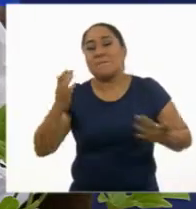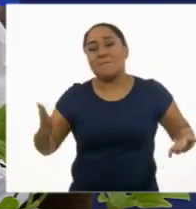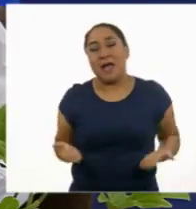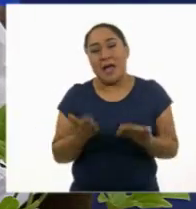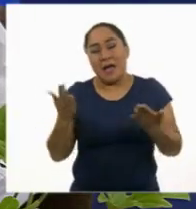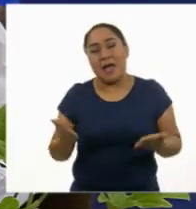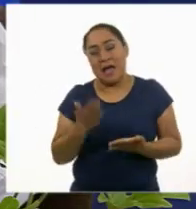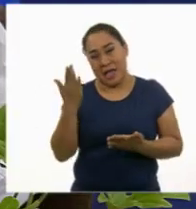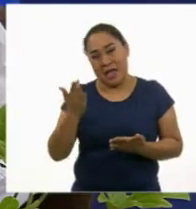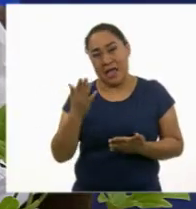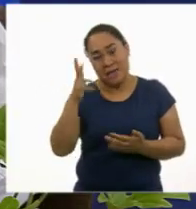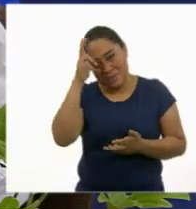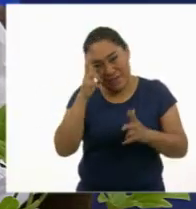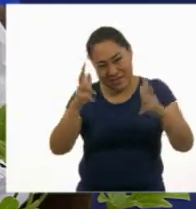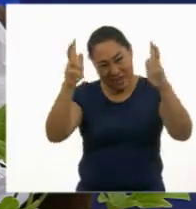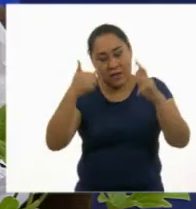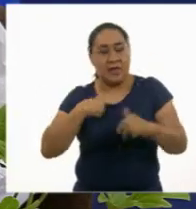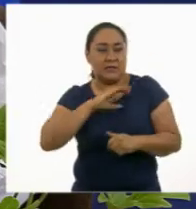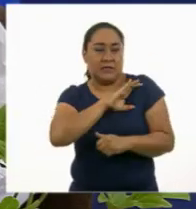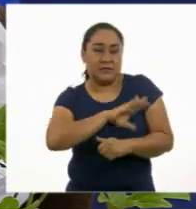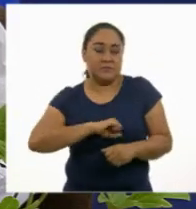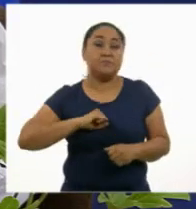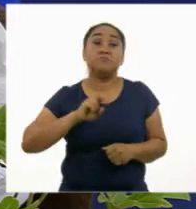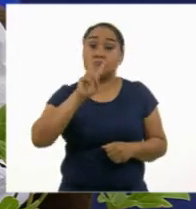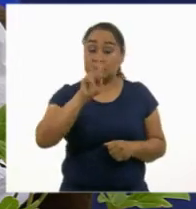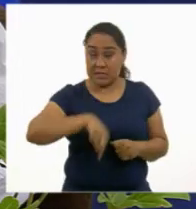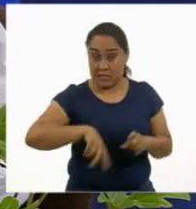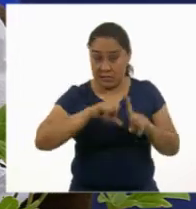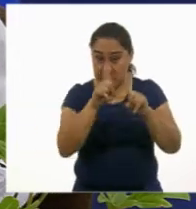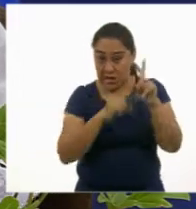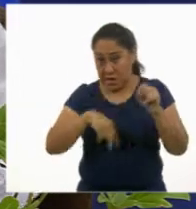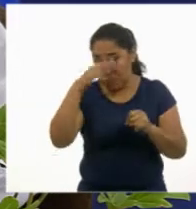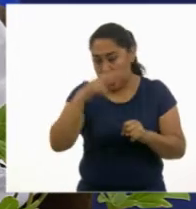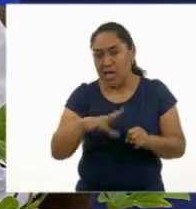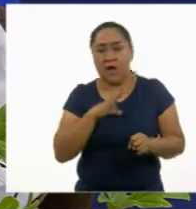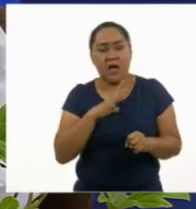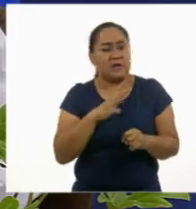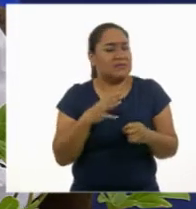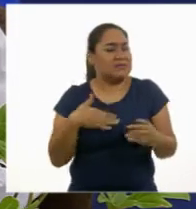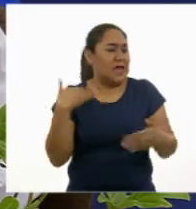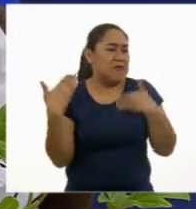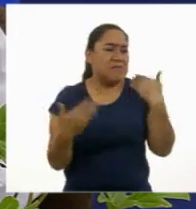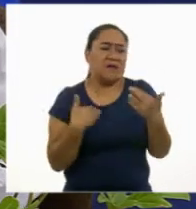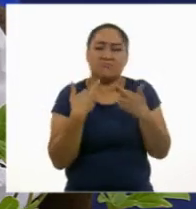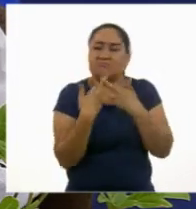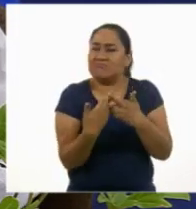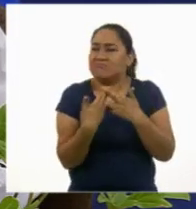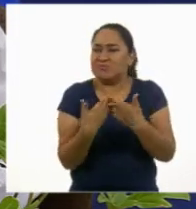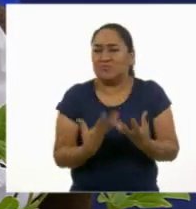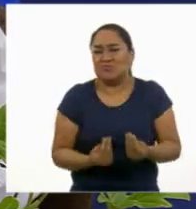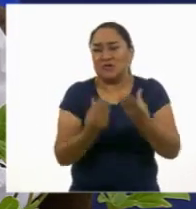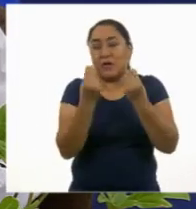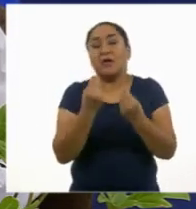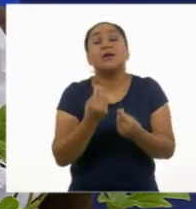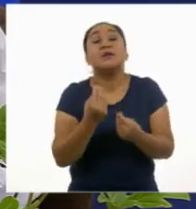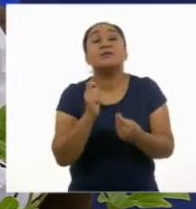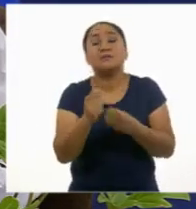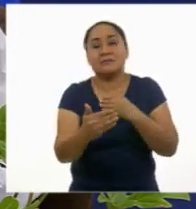Hablando de celebraciones, México tiene una forma especial de celebrar a los fieles difuntos.